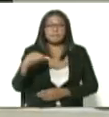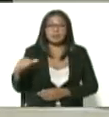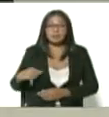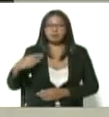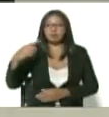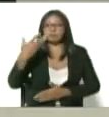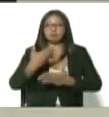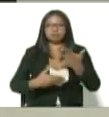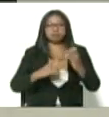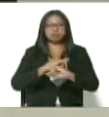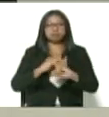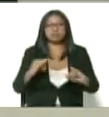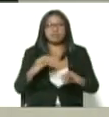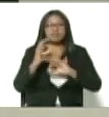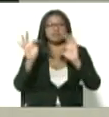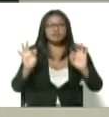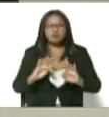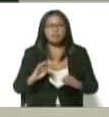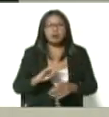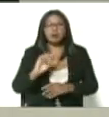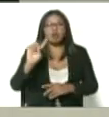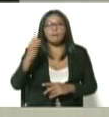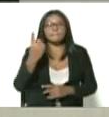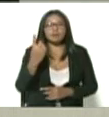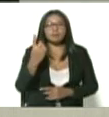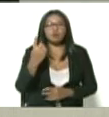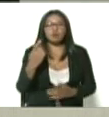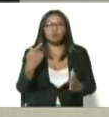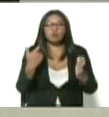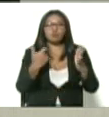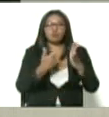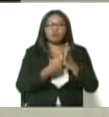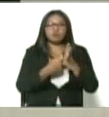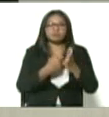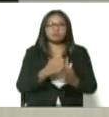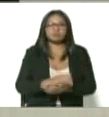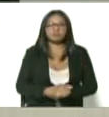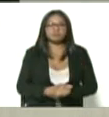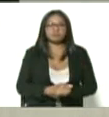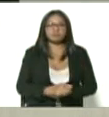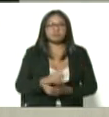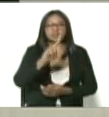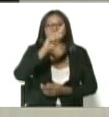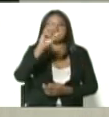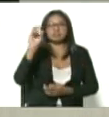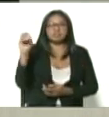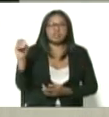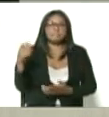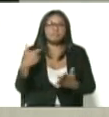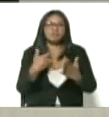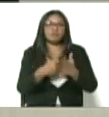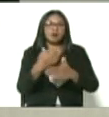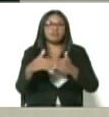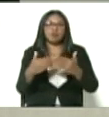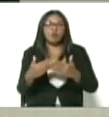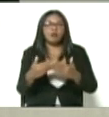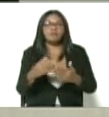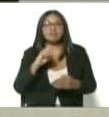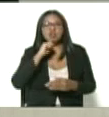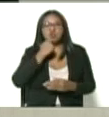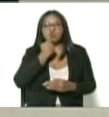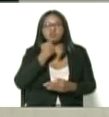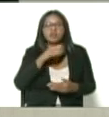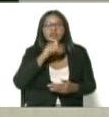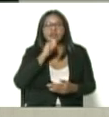data levantada de tal manera que los primeros en recibir la vacuna de estas 100 mil dosis que llegaron de Rusia sea